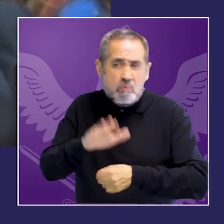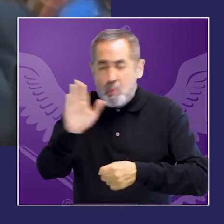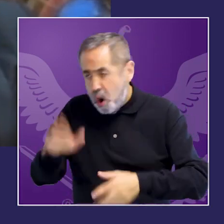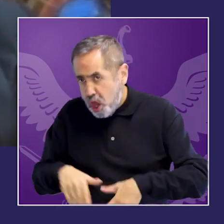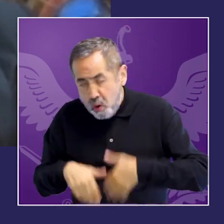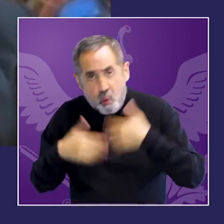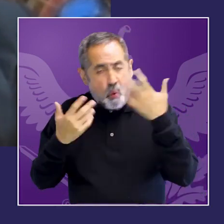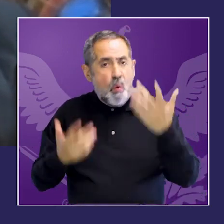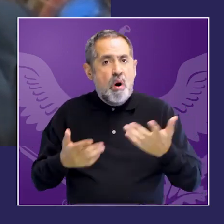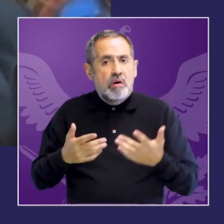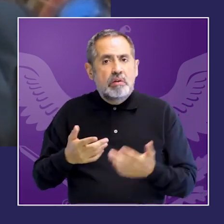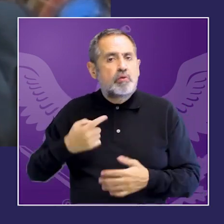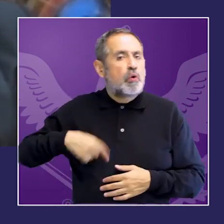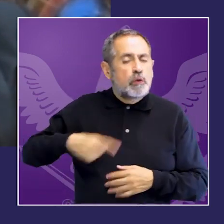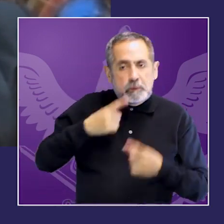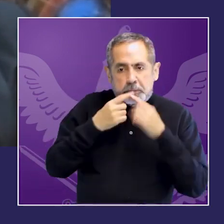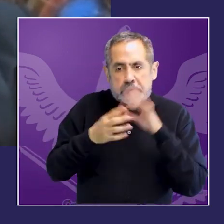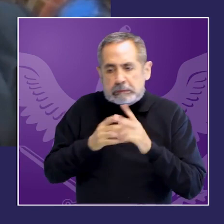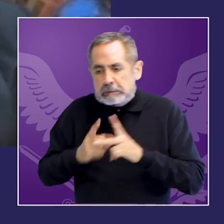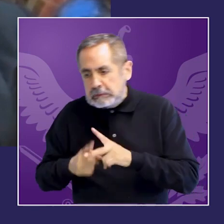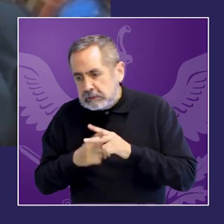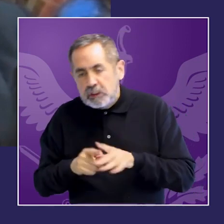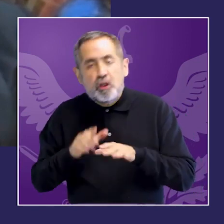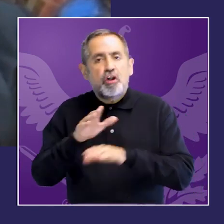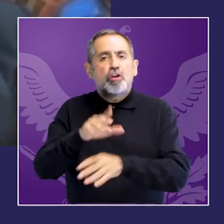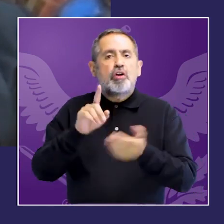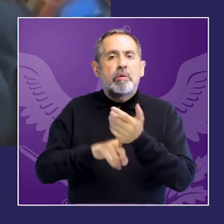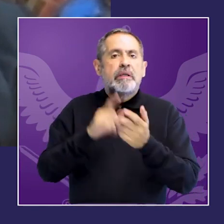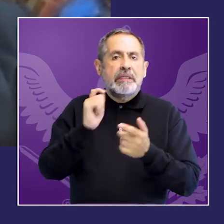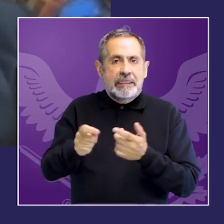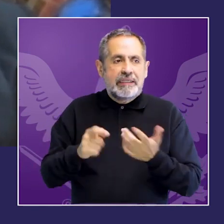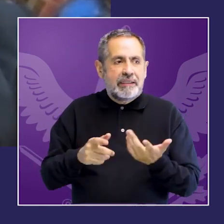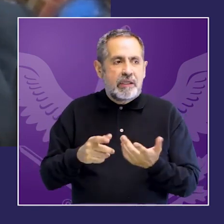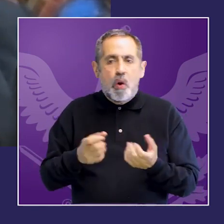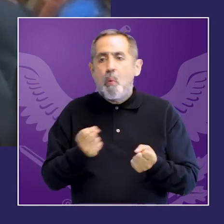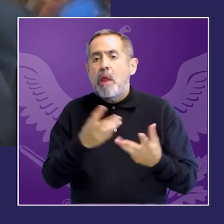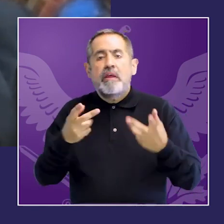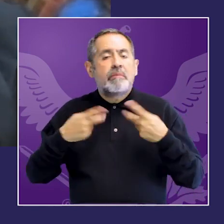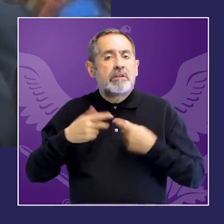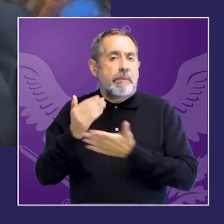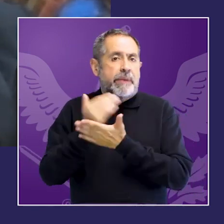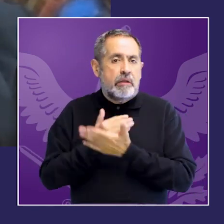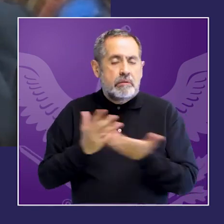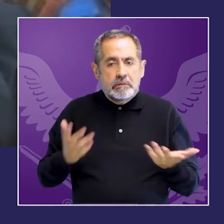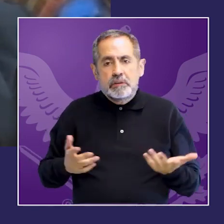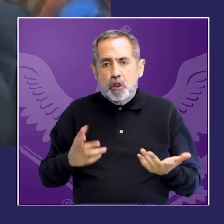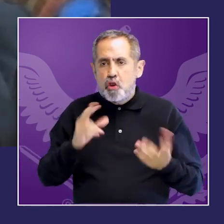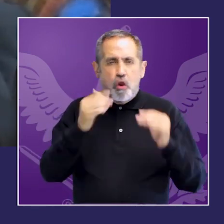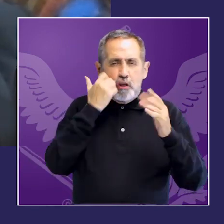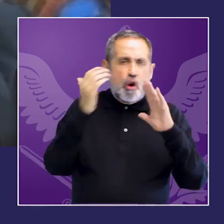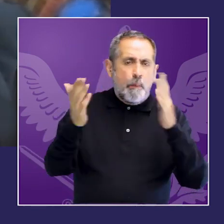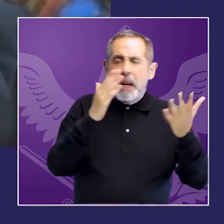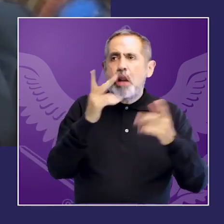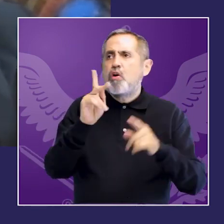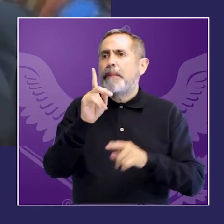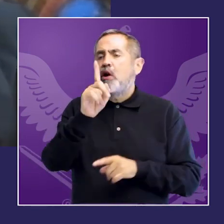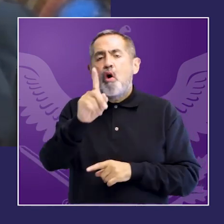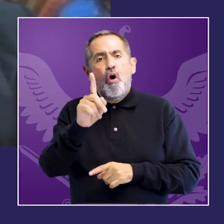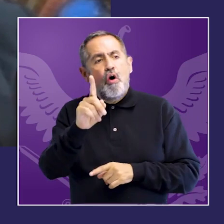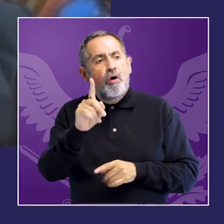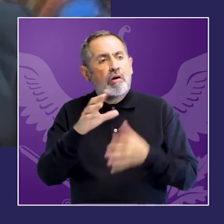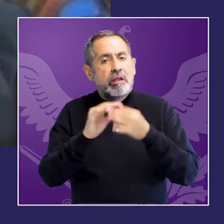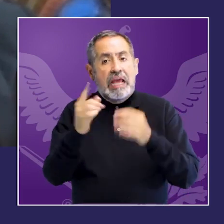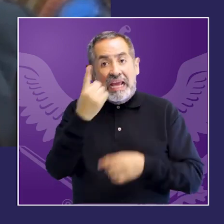y por lo tanto hablamos cuando cuantificamos estamos hablando del menor número entonces no quiero hacer la